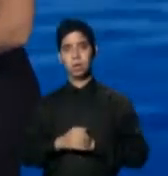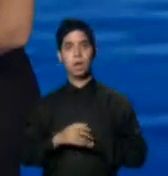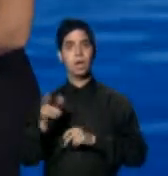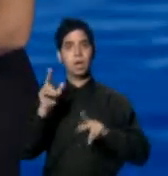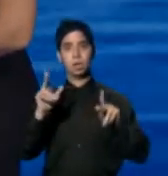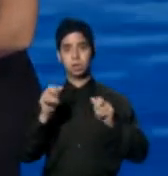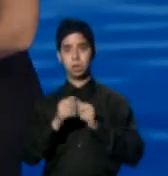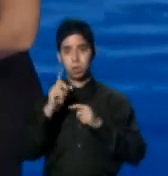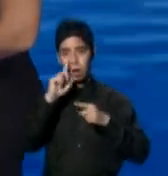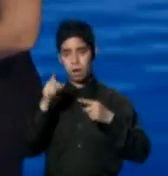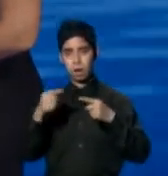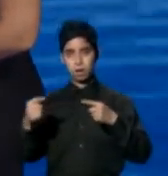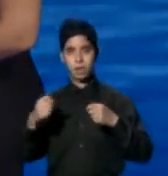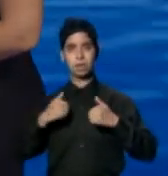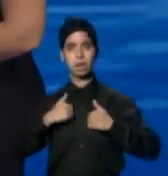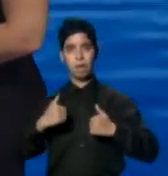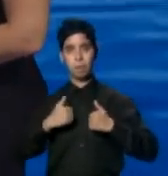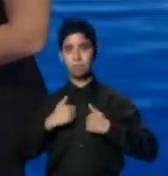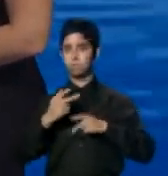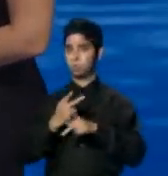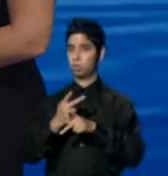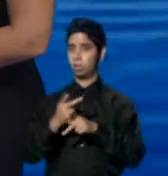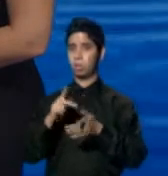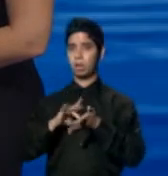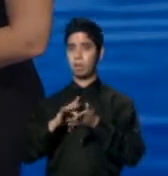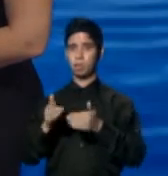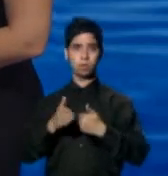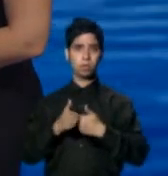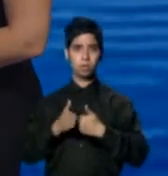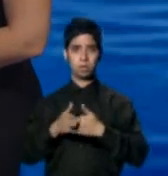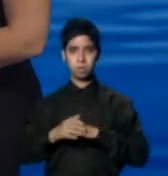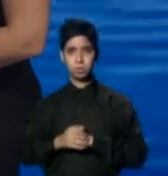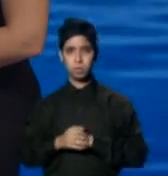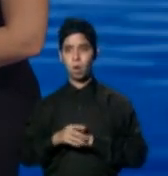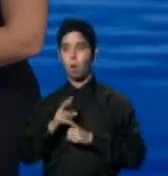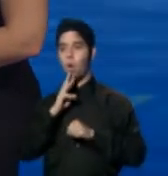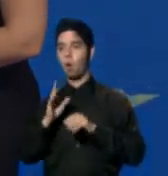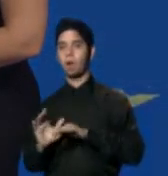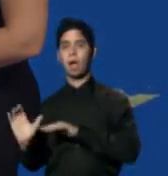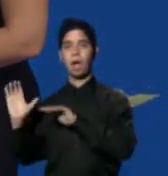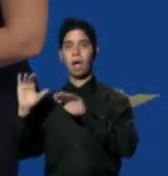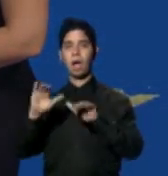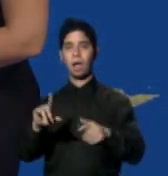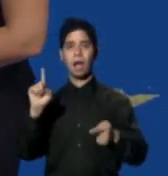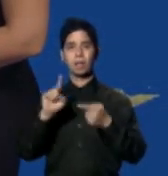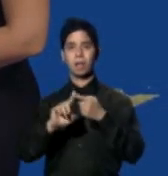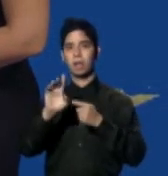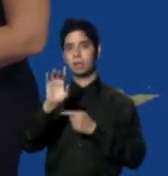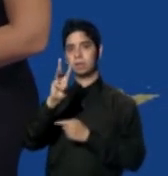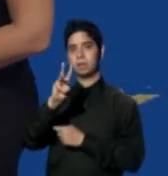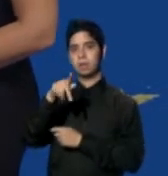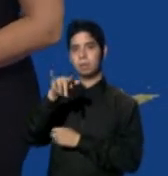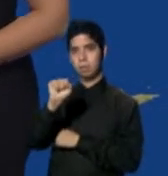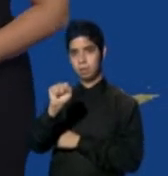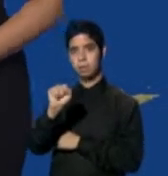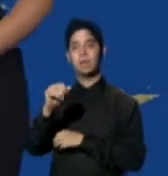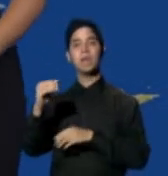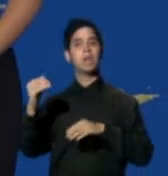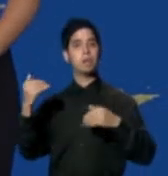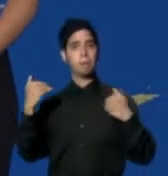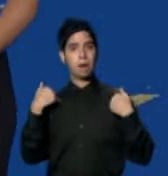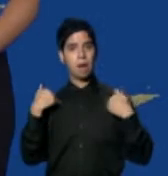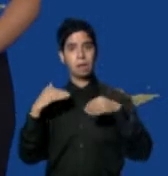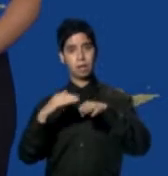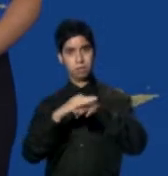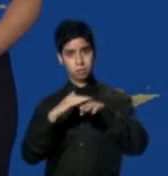Muy peligrosas las condiciones marítimas con olas hasta 6 pies de altura en la costa norte Y playas con alto riesgo de corrientes submarinas Una